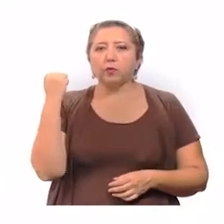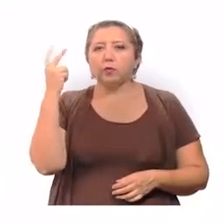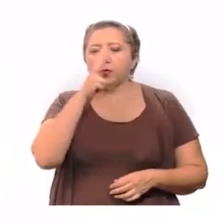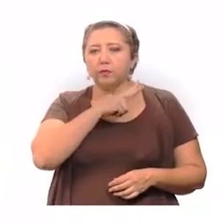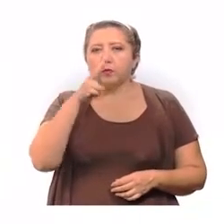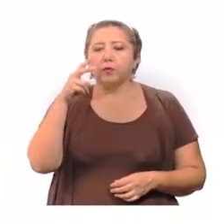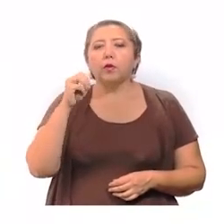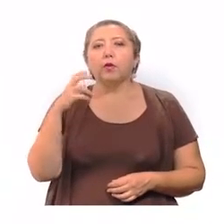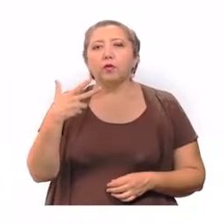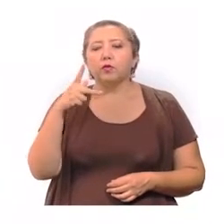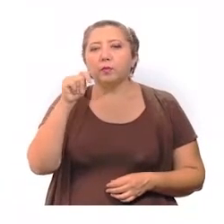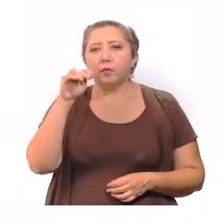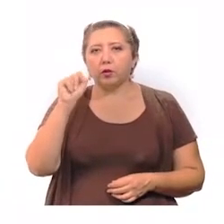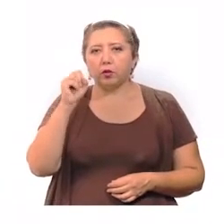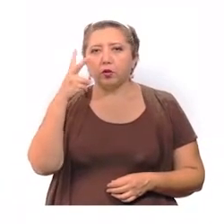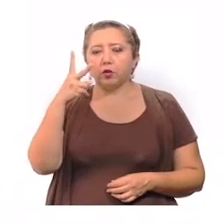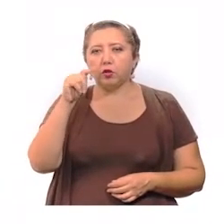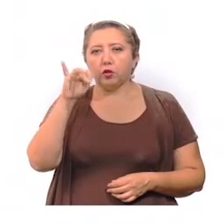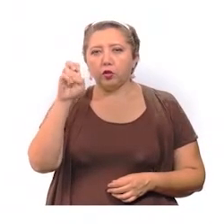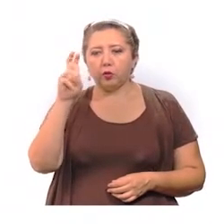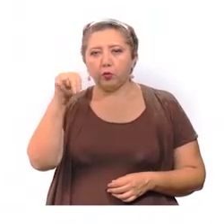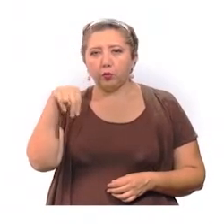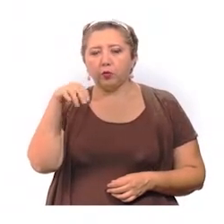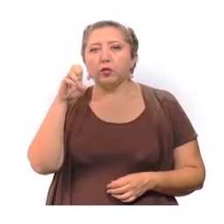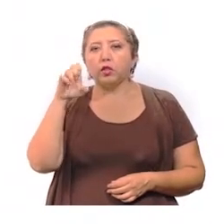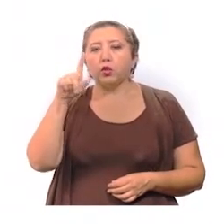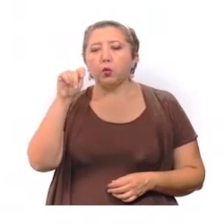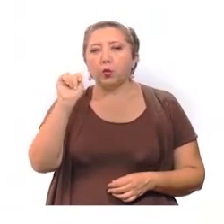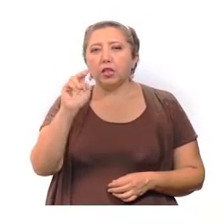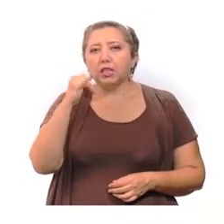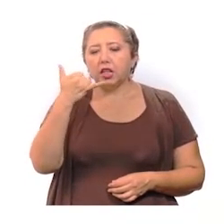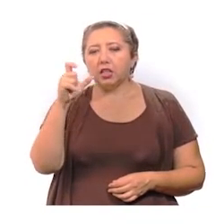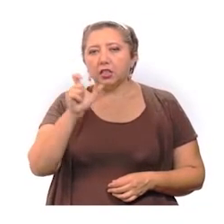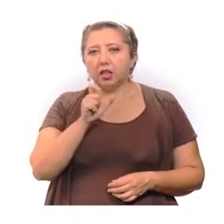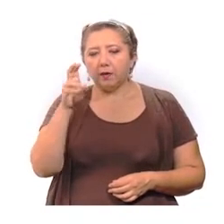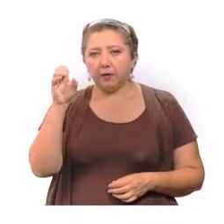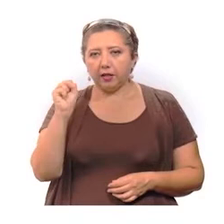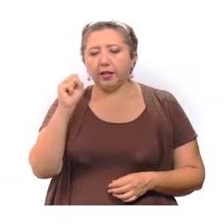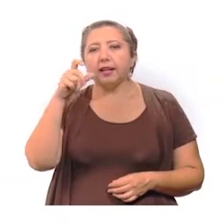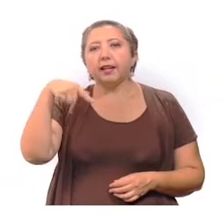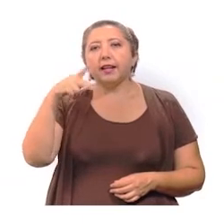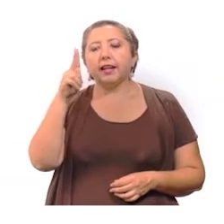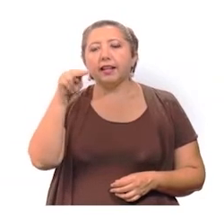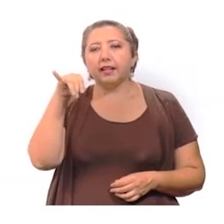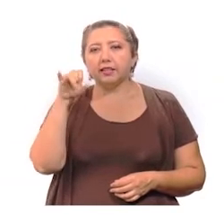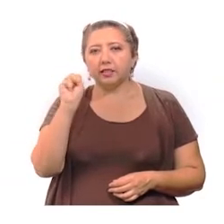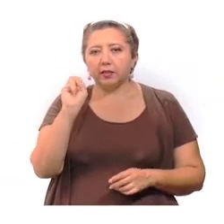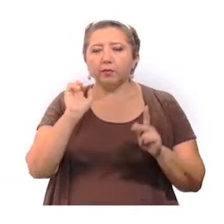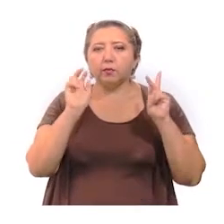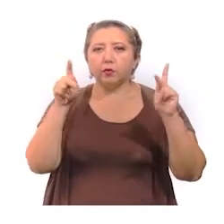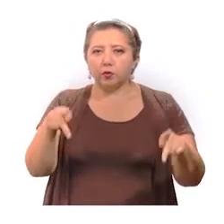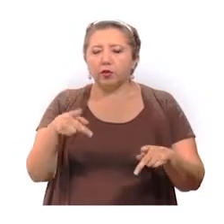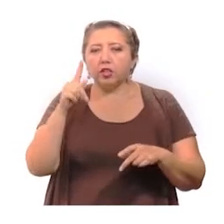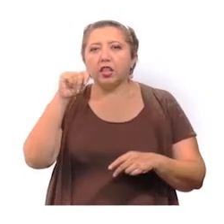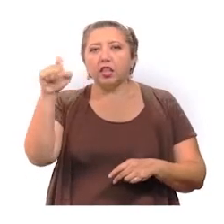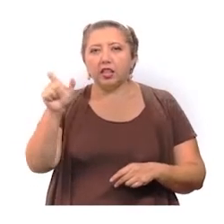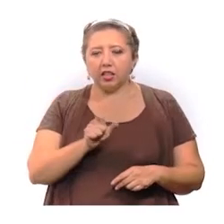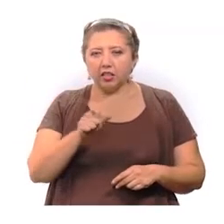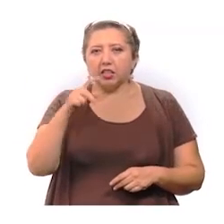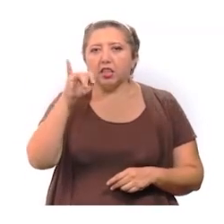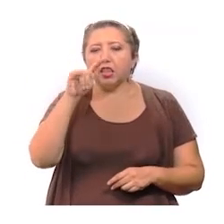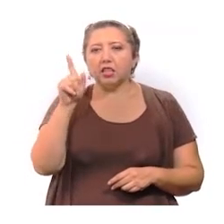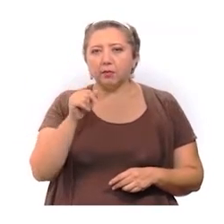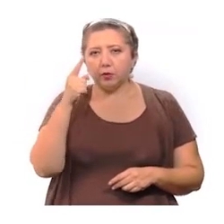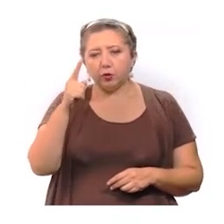Valladolid, 8 en Peto, 2 en Ticul, en Tinum y en Yaxcavá, 1 en Chichimilá, Canacín, Motul, Progreso, San Felipe, Tecash y